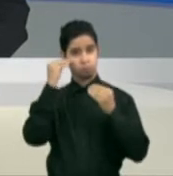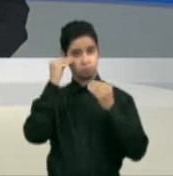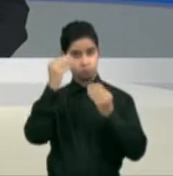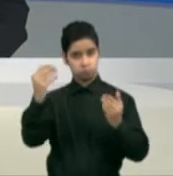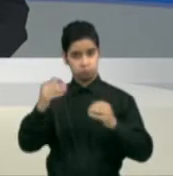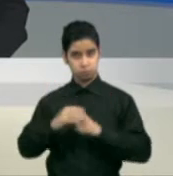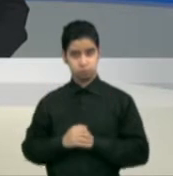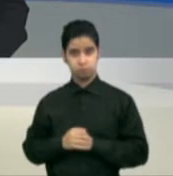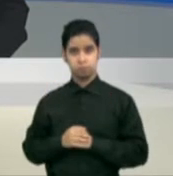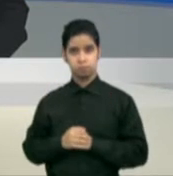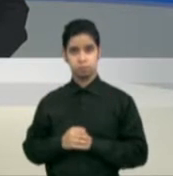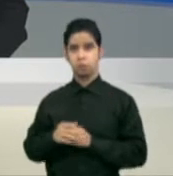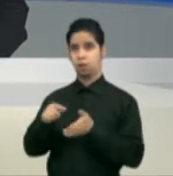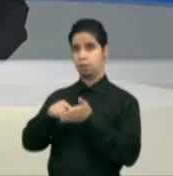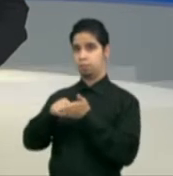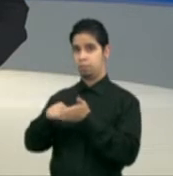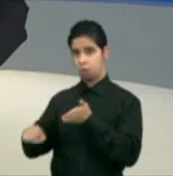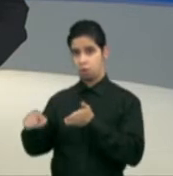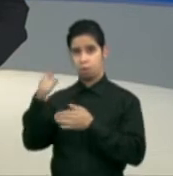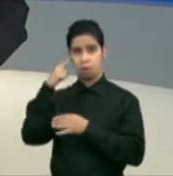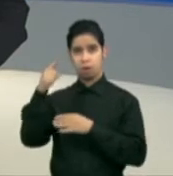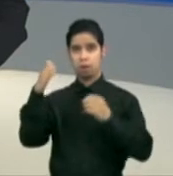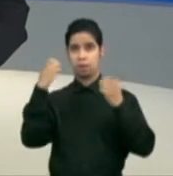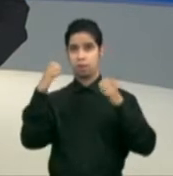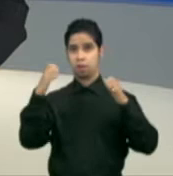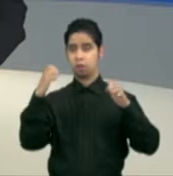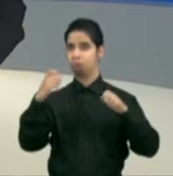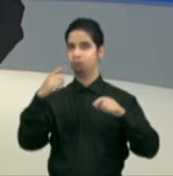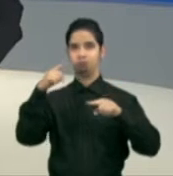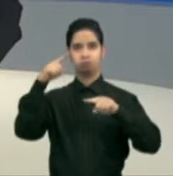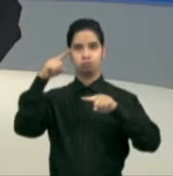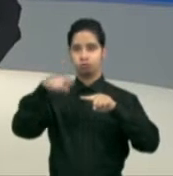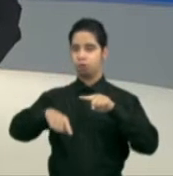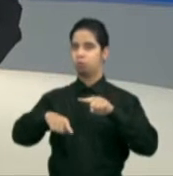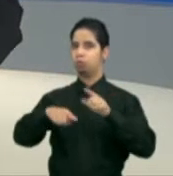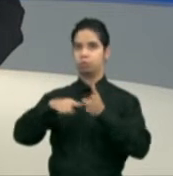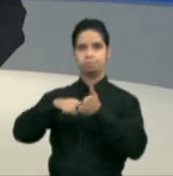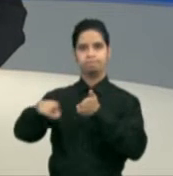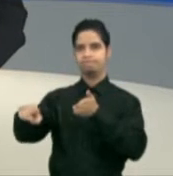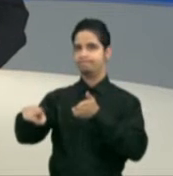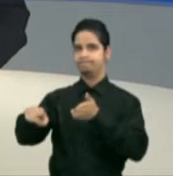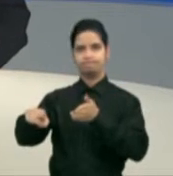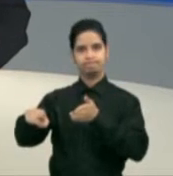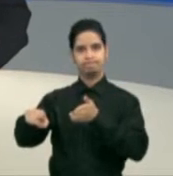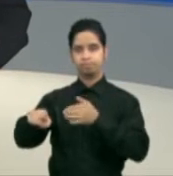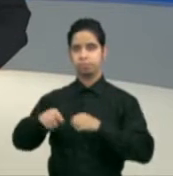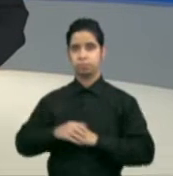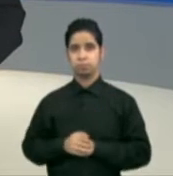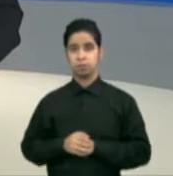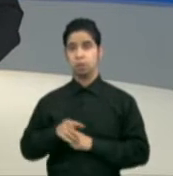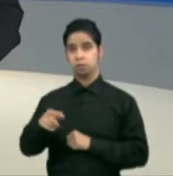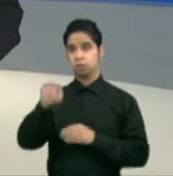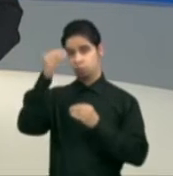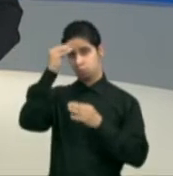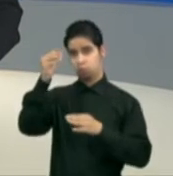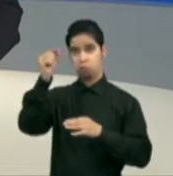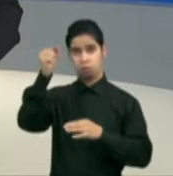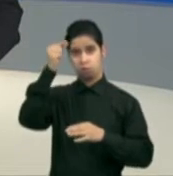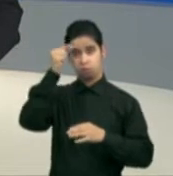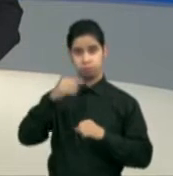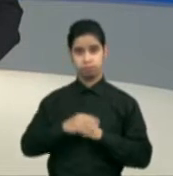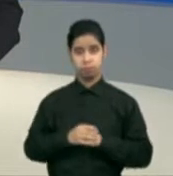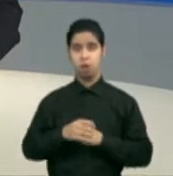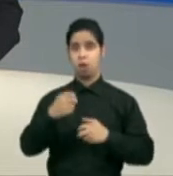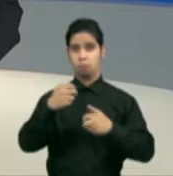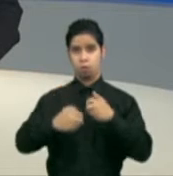el pago a los acreedores pautado para el mes de enero no se podrá realizar en su totalidad. Asimismo, el primer ejecutivo subrayó que la crisis